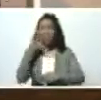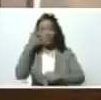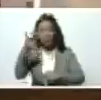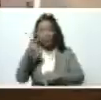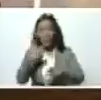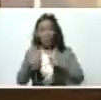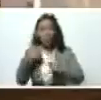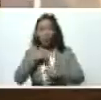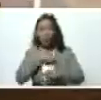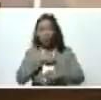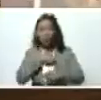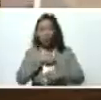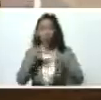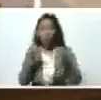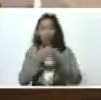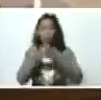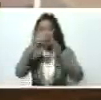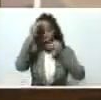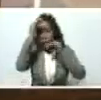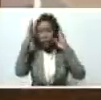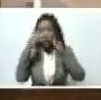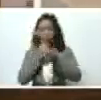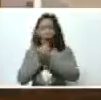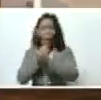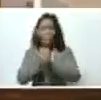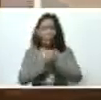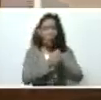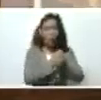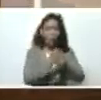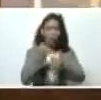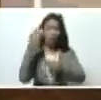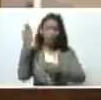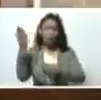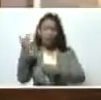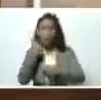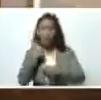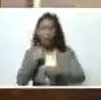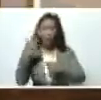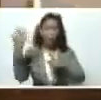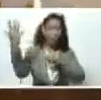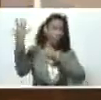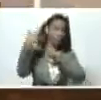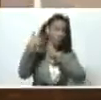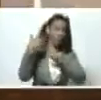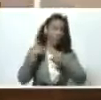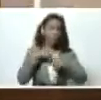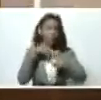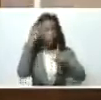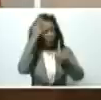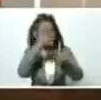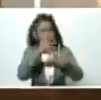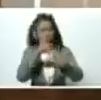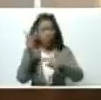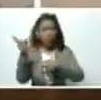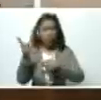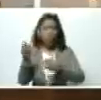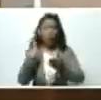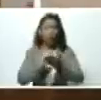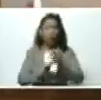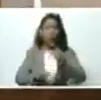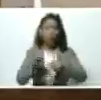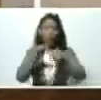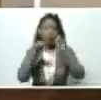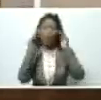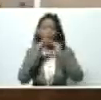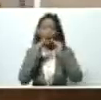estamos con todos los equipos atendiendo con mucho amor como usted nos lo ha orientado con nuestro pueblo y para que restituirlos nuevamente en sus viviendas ya las